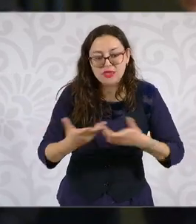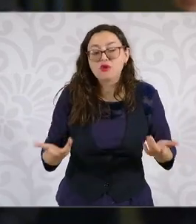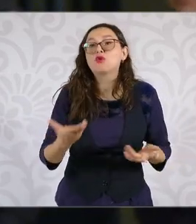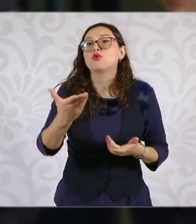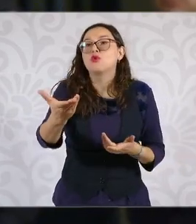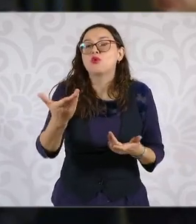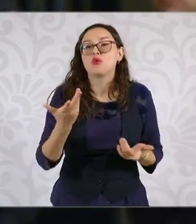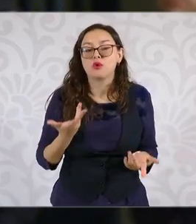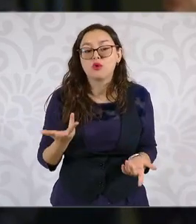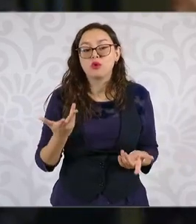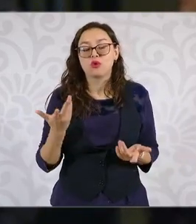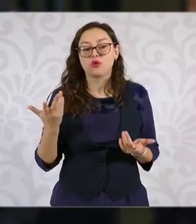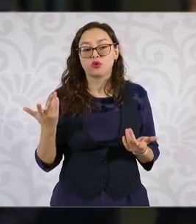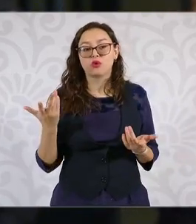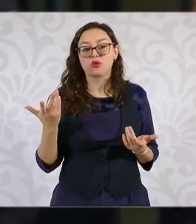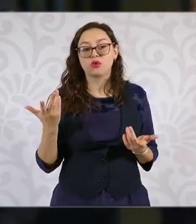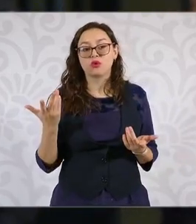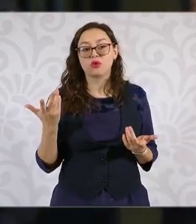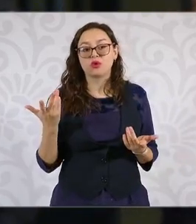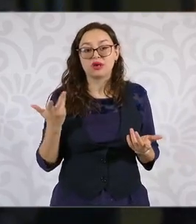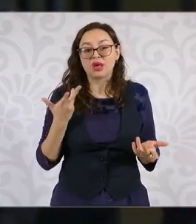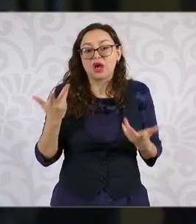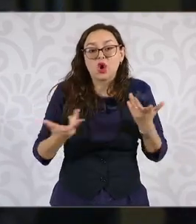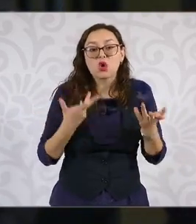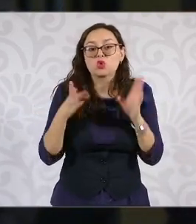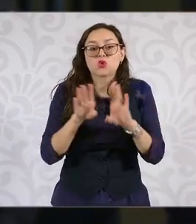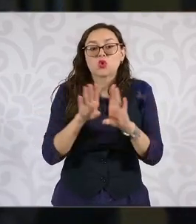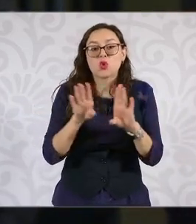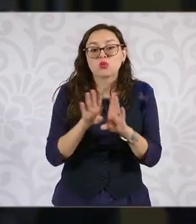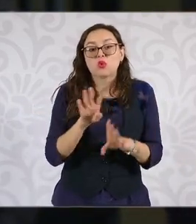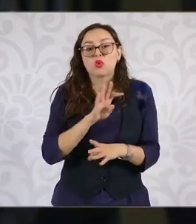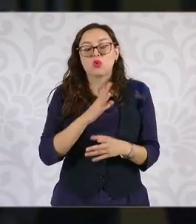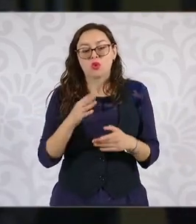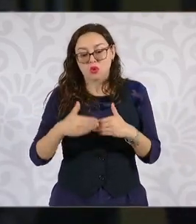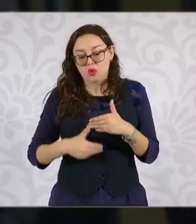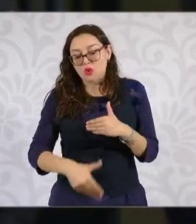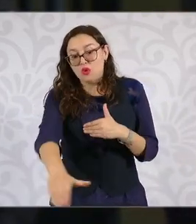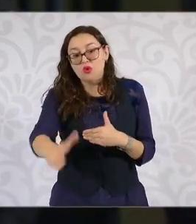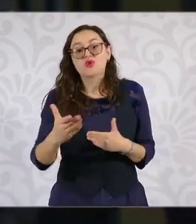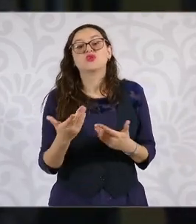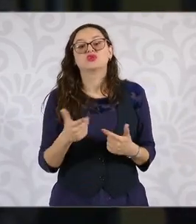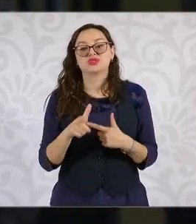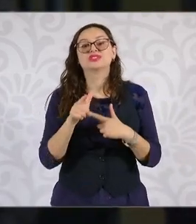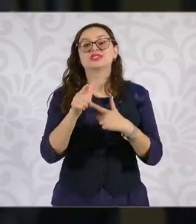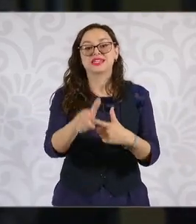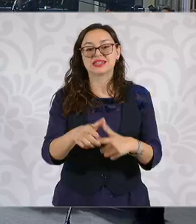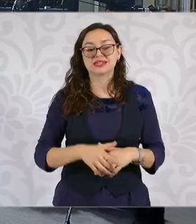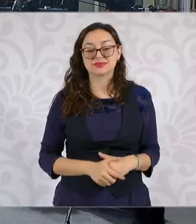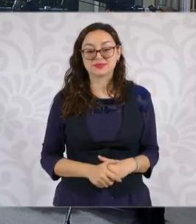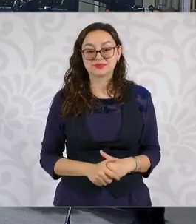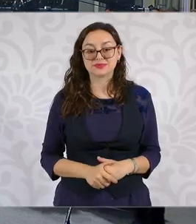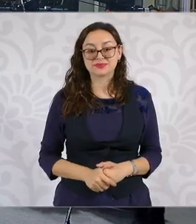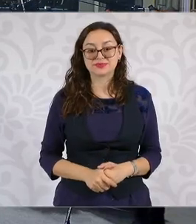nosotros de alinear qué es lo que nos depara el presente y el futuro al respecto del desarrollo.